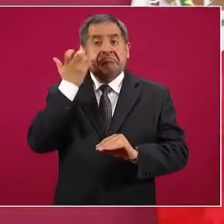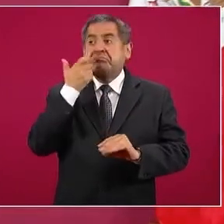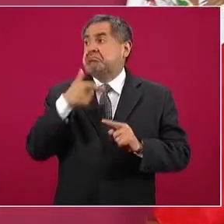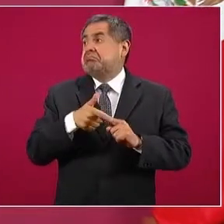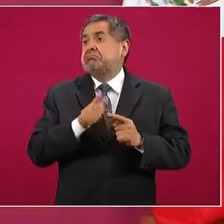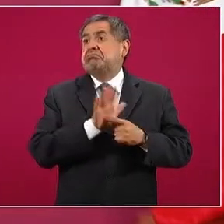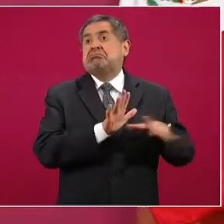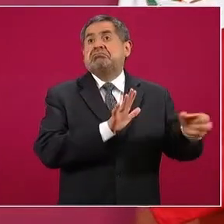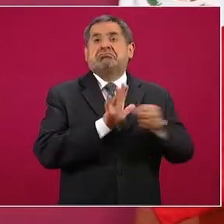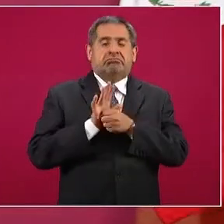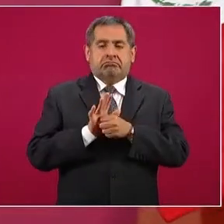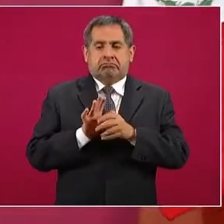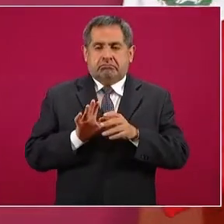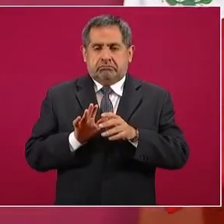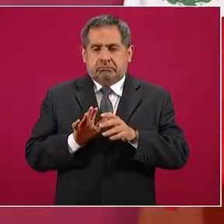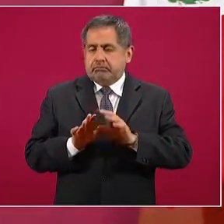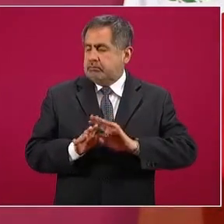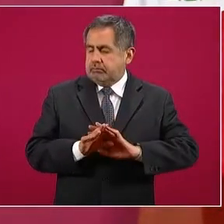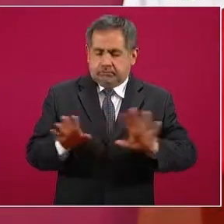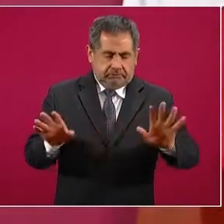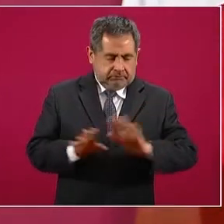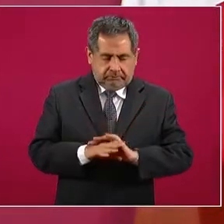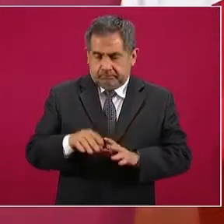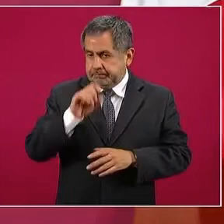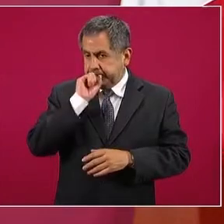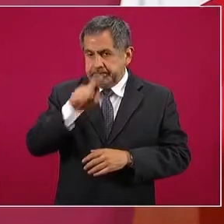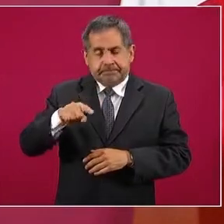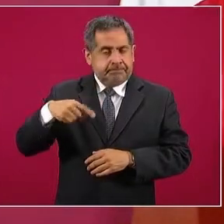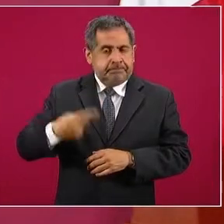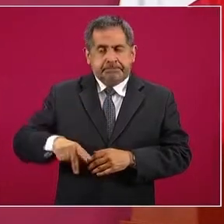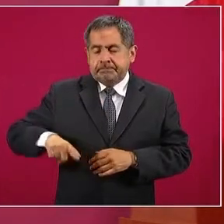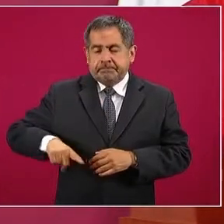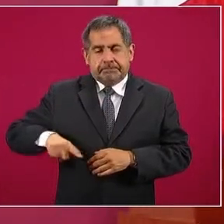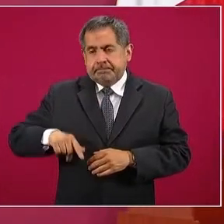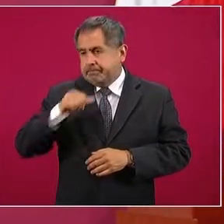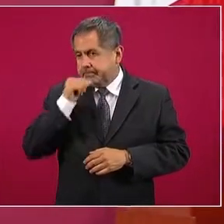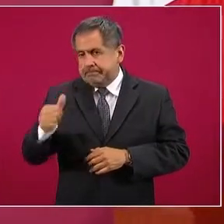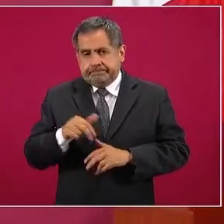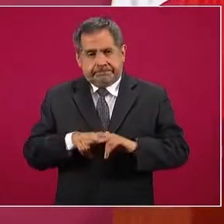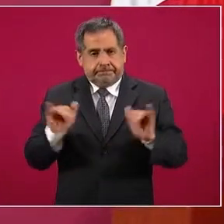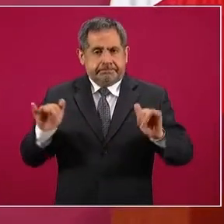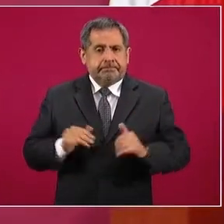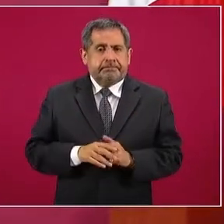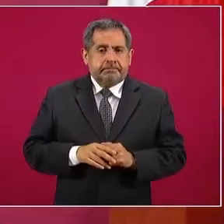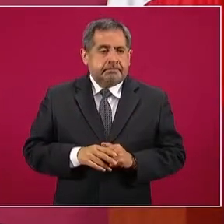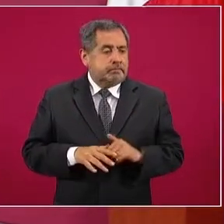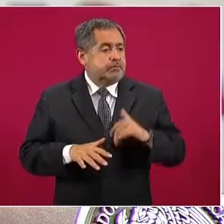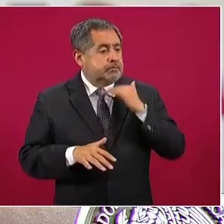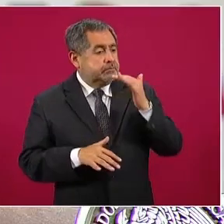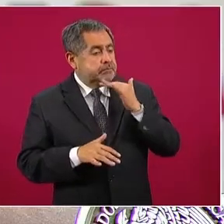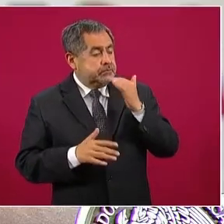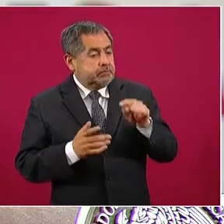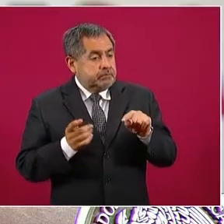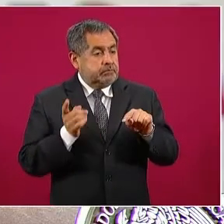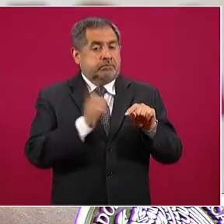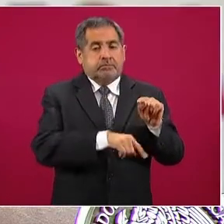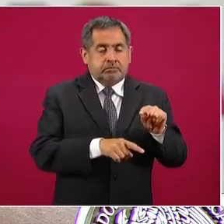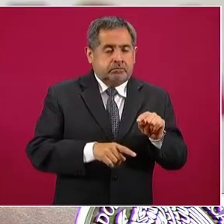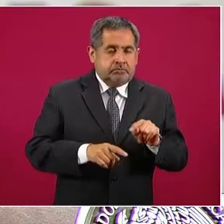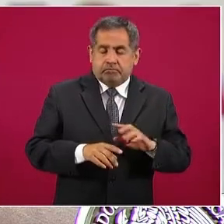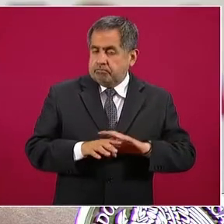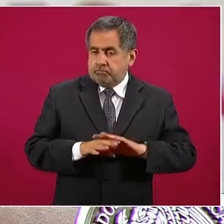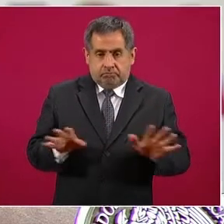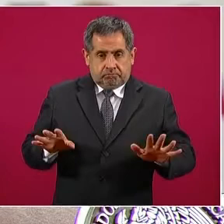gobierno también, así como no se tolera la corrupción, la impunidad,